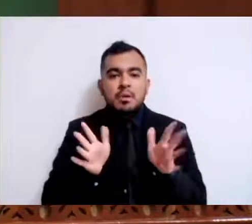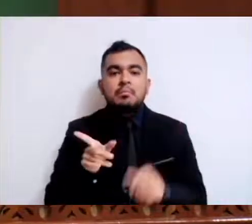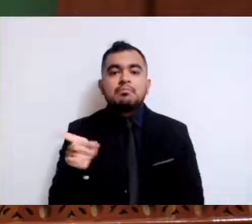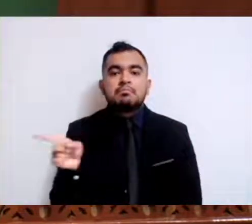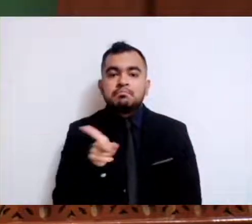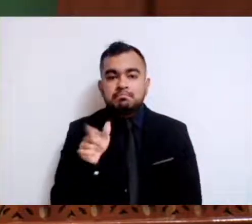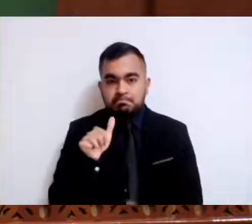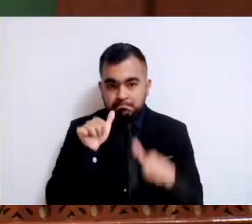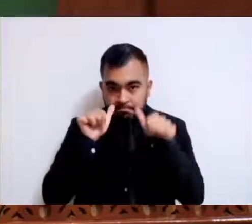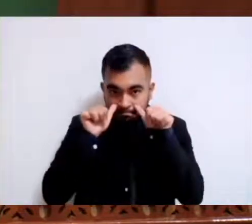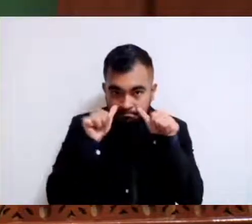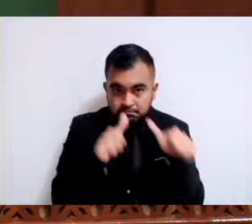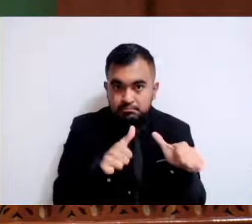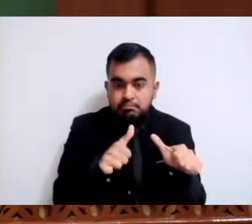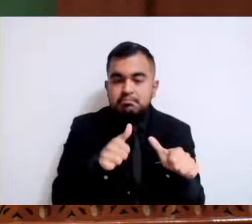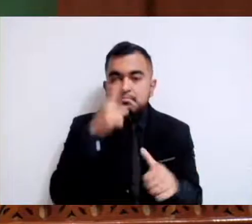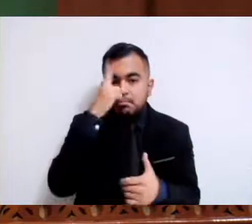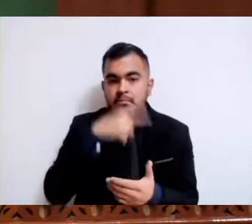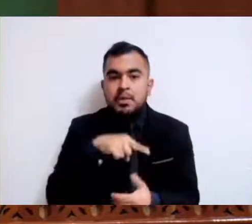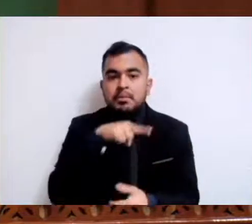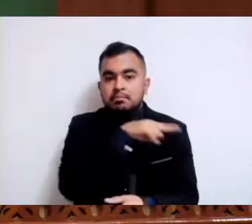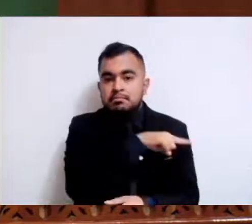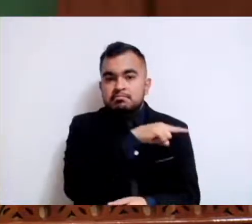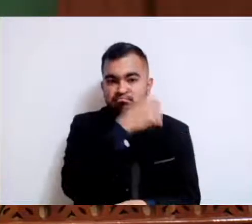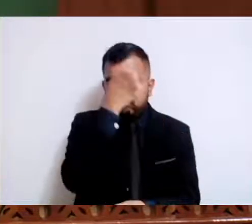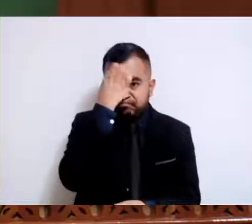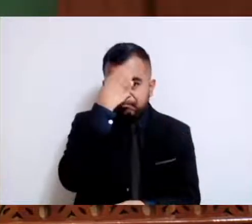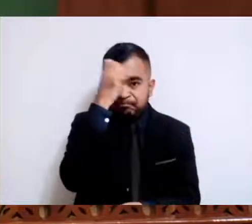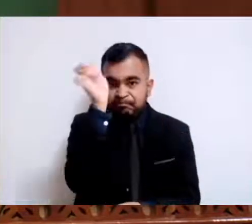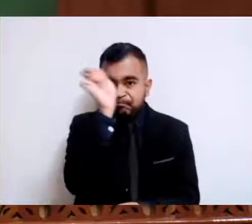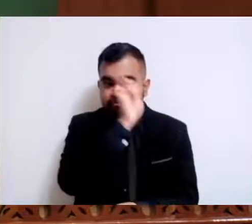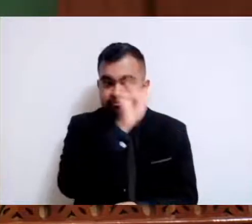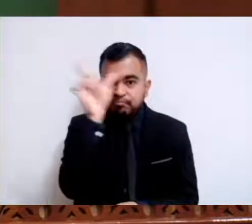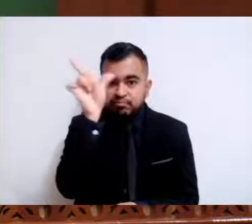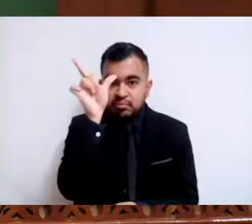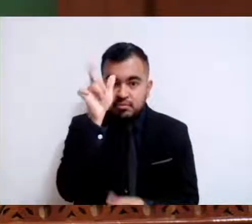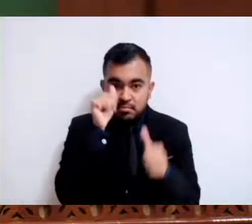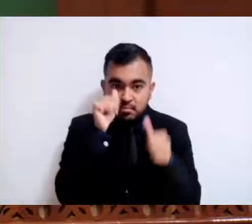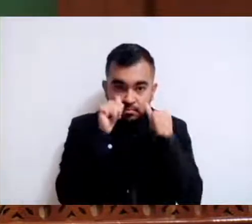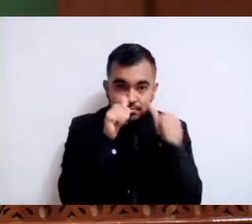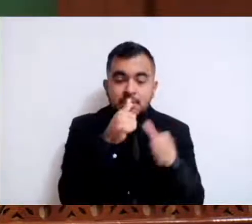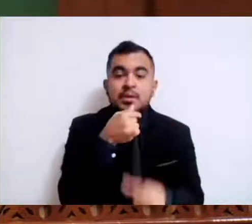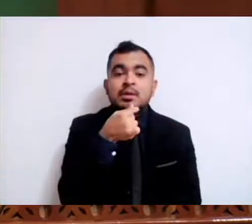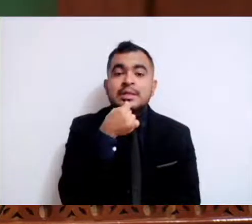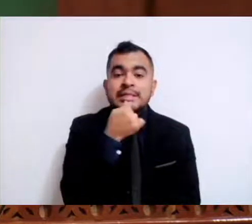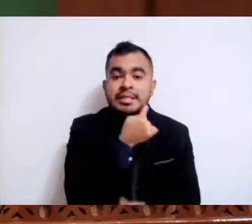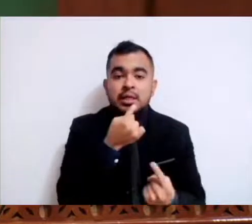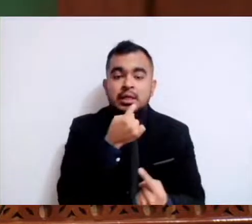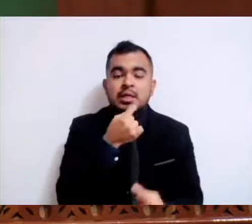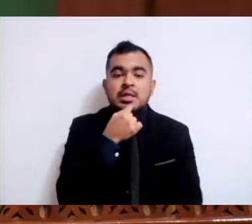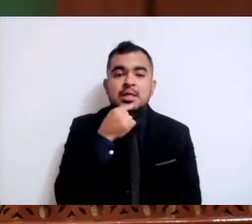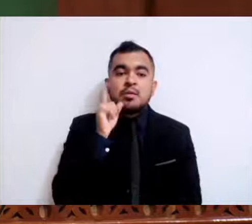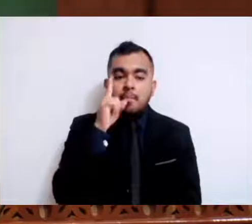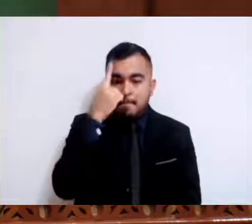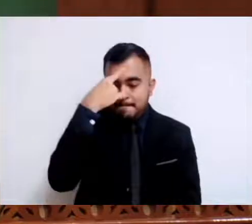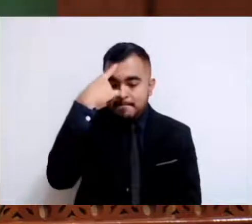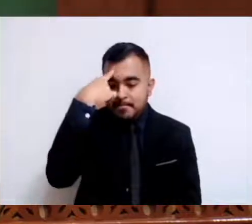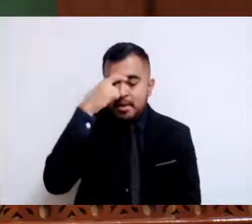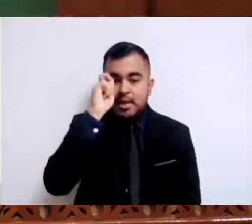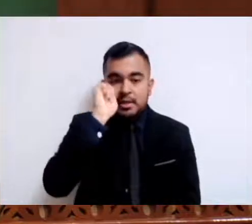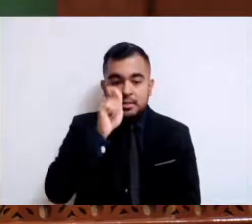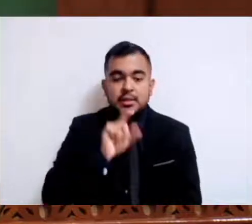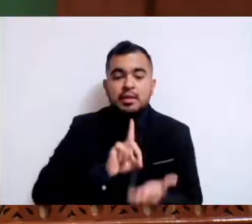compañía de especialistas en niñas, niños y adolescentes, contribuyendo a la restitución de los derechos no